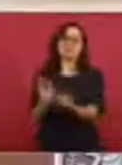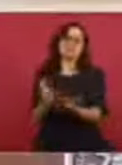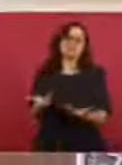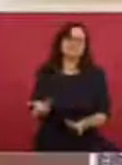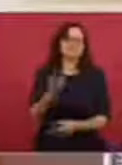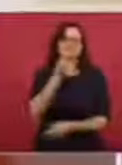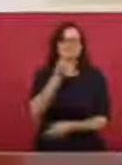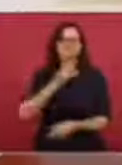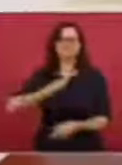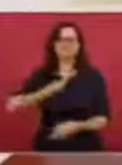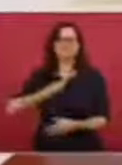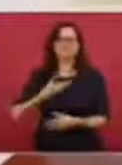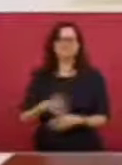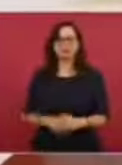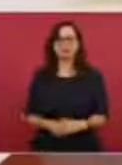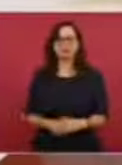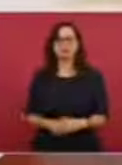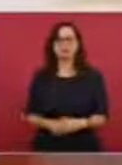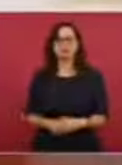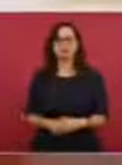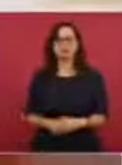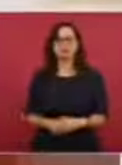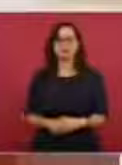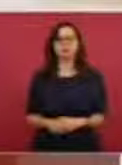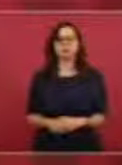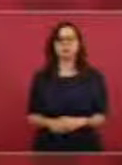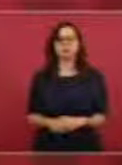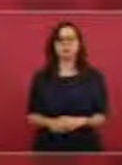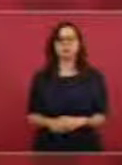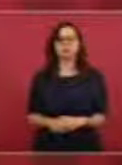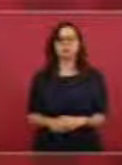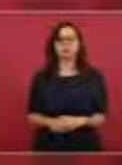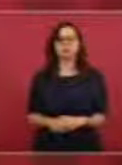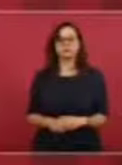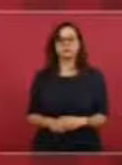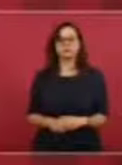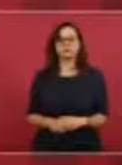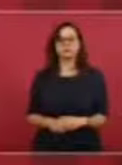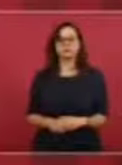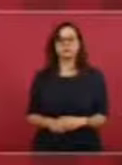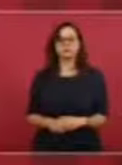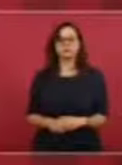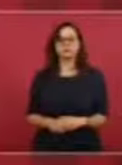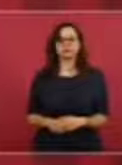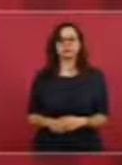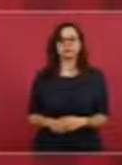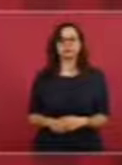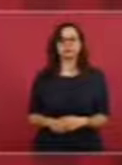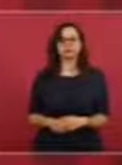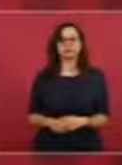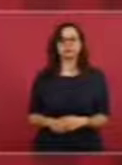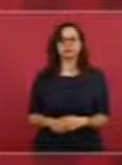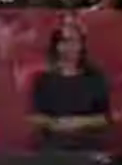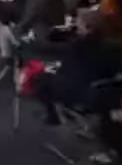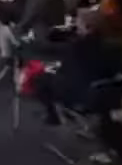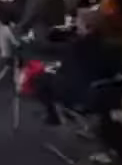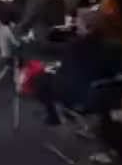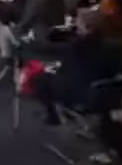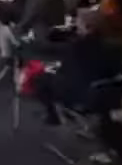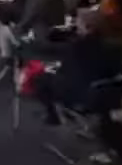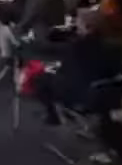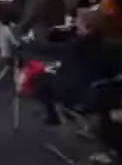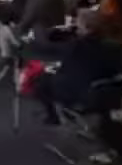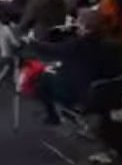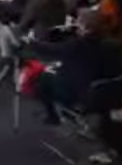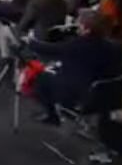y es natural